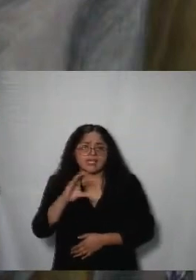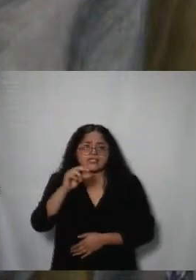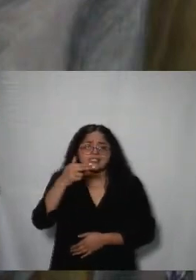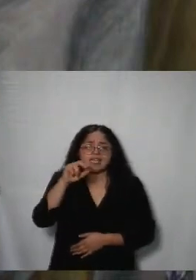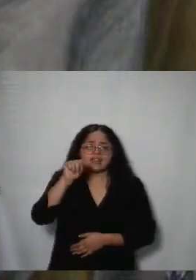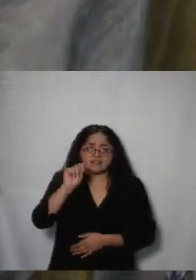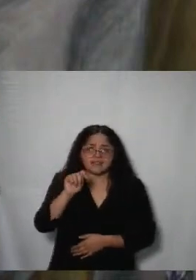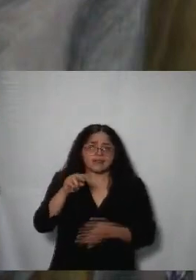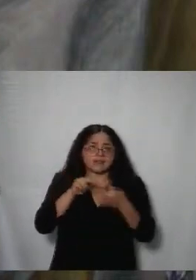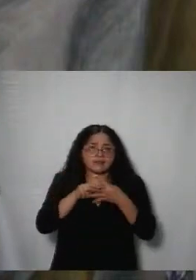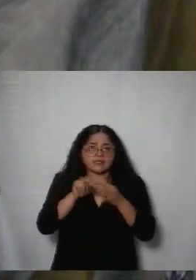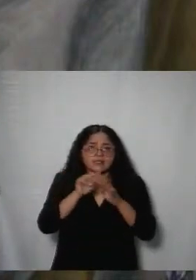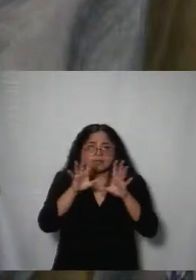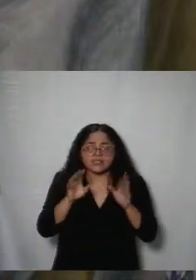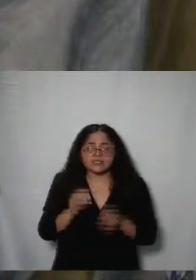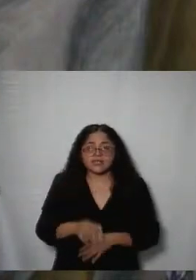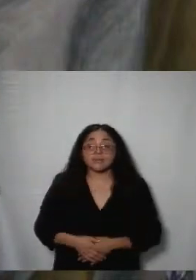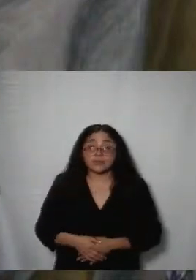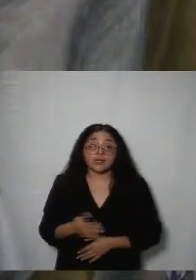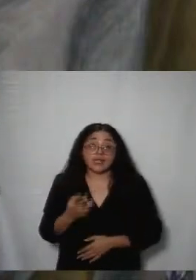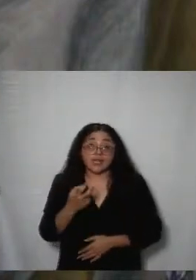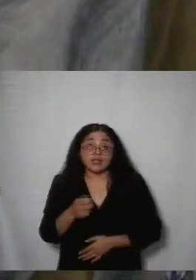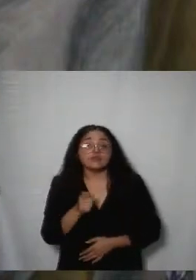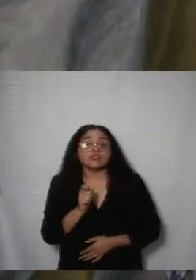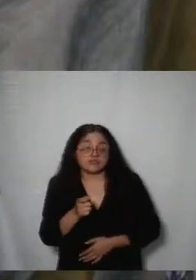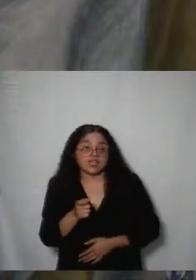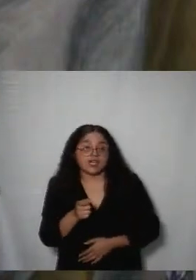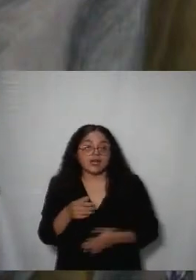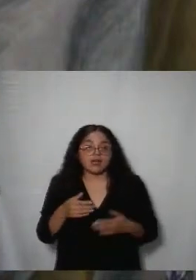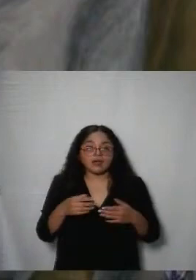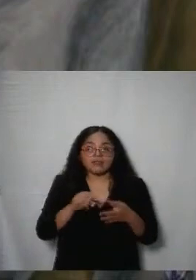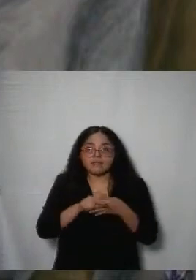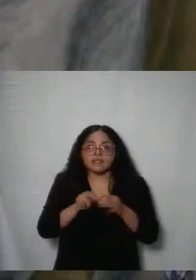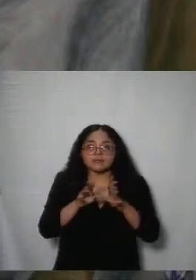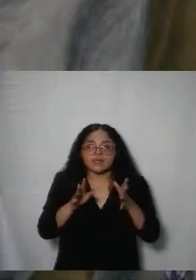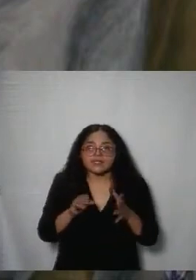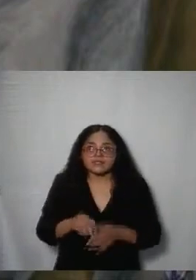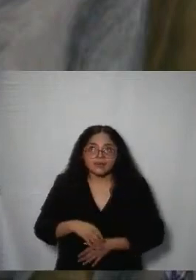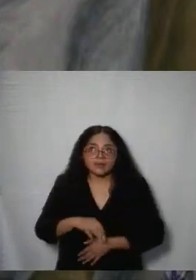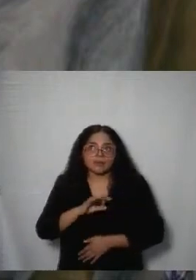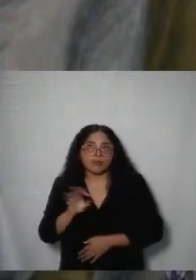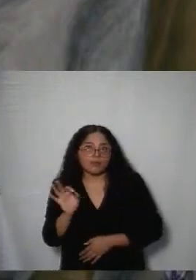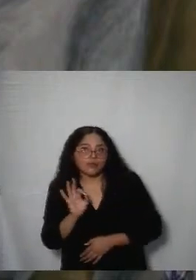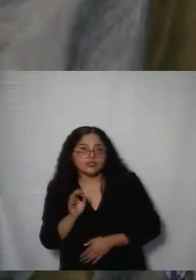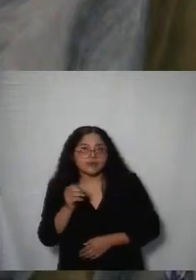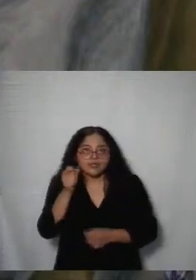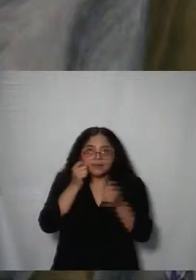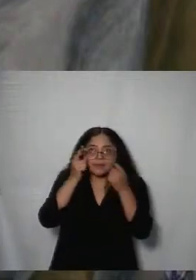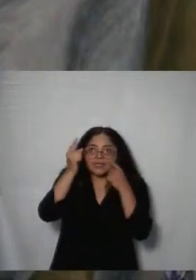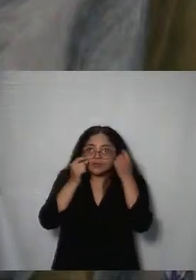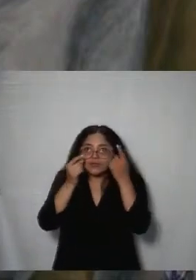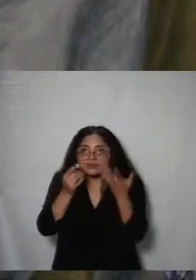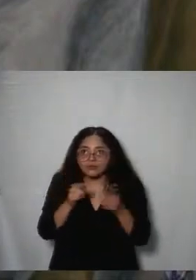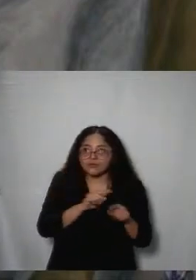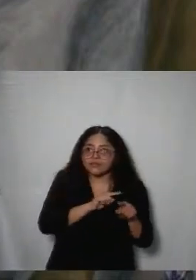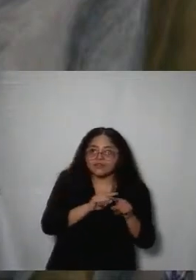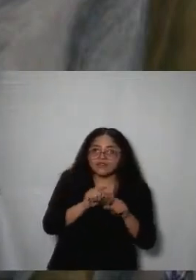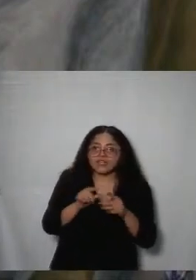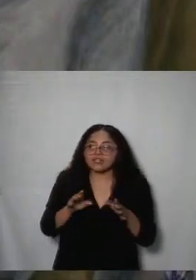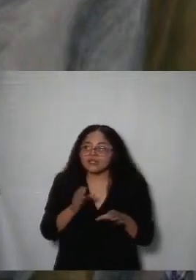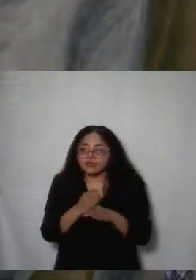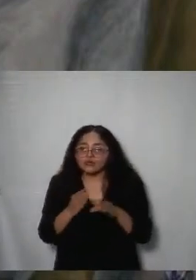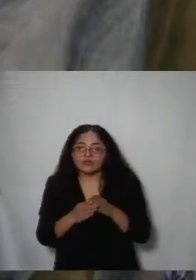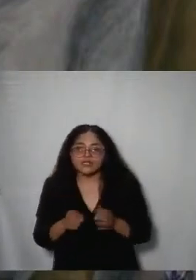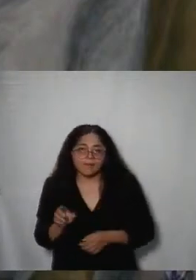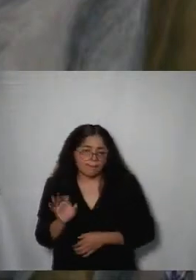transparencia es decir el límite de la transparencia proactiva se encuentra en la creatividad imaginación e innovación que puedan